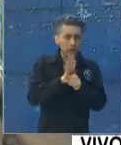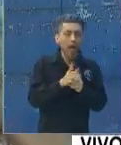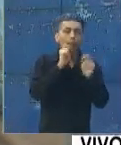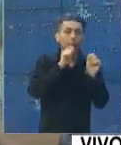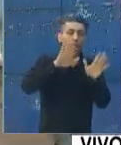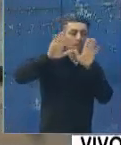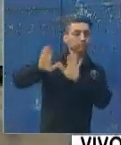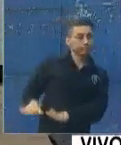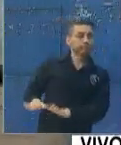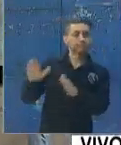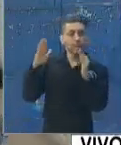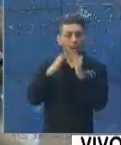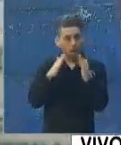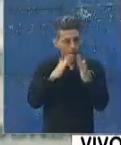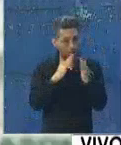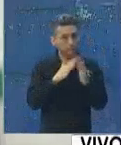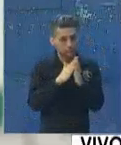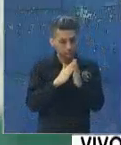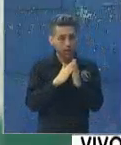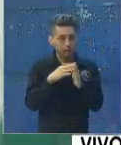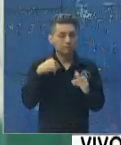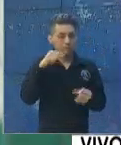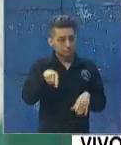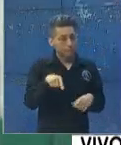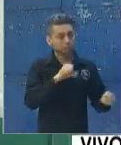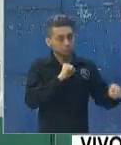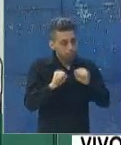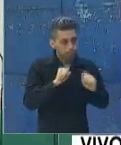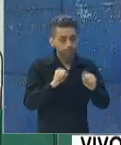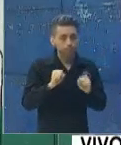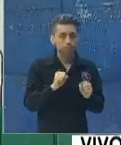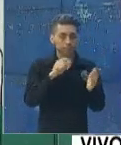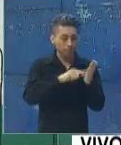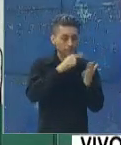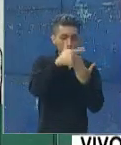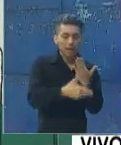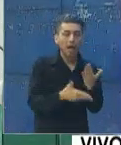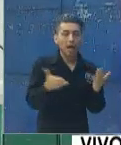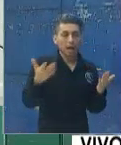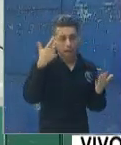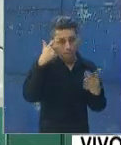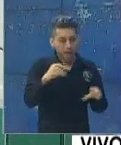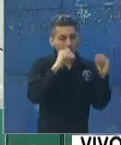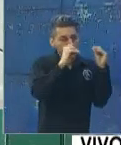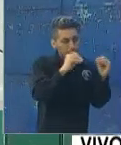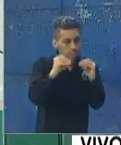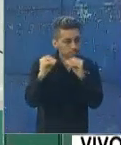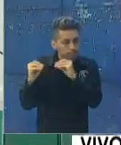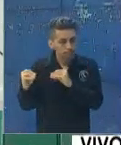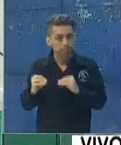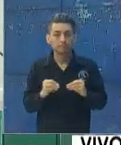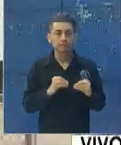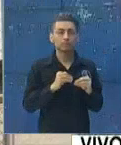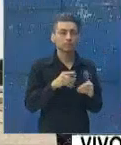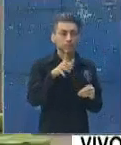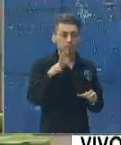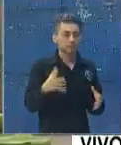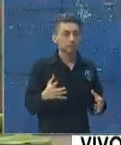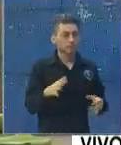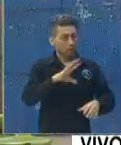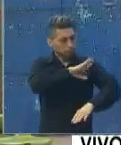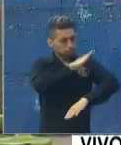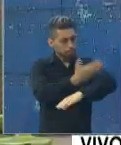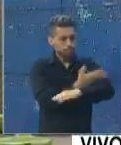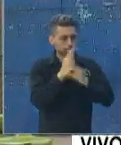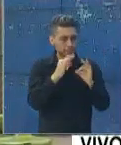su casa. Para eso estamos trabajando en un plan educativo y de información y fortaleciendo toda